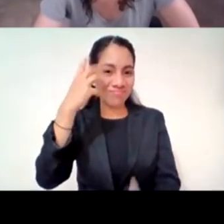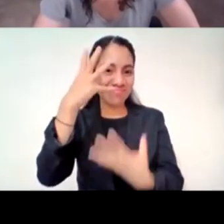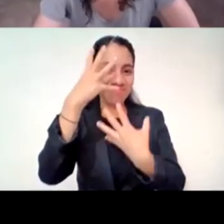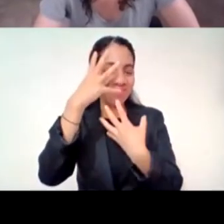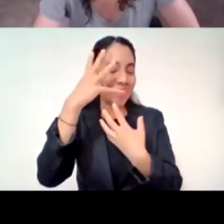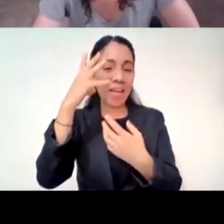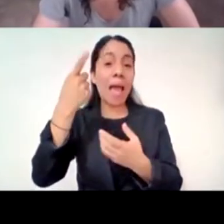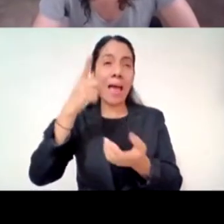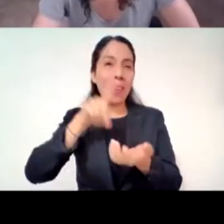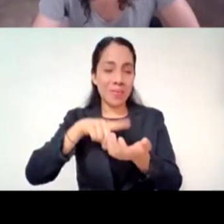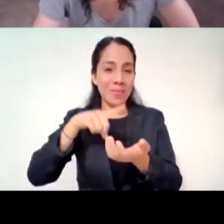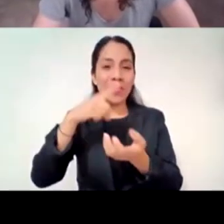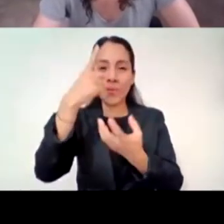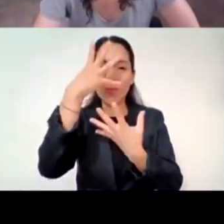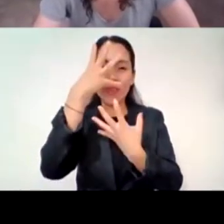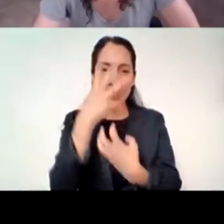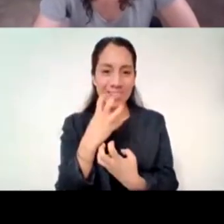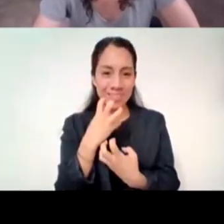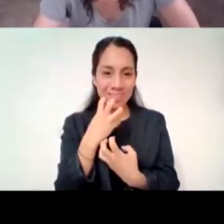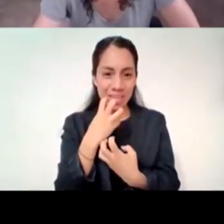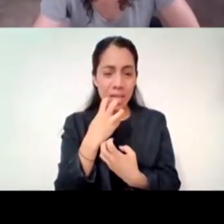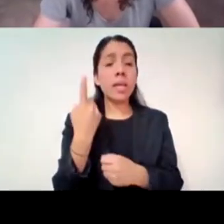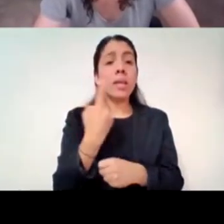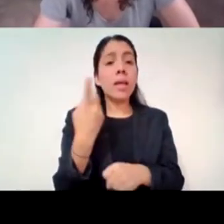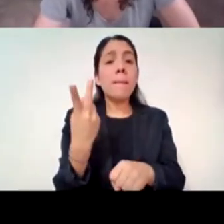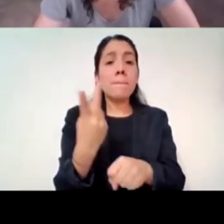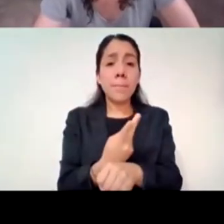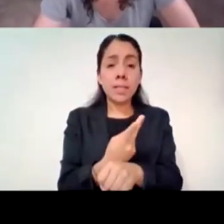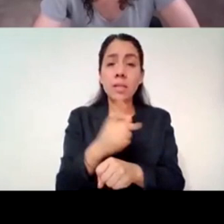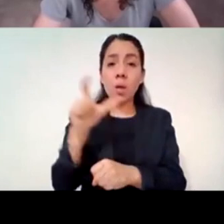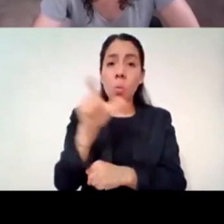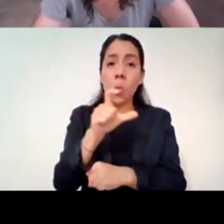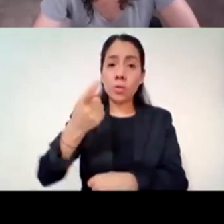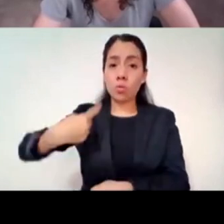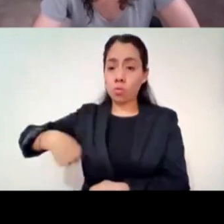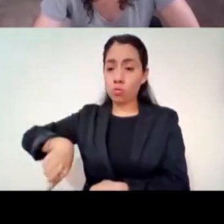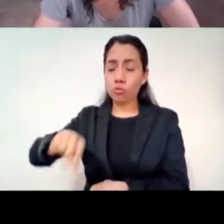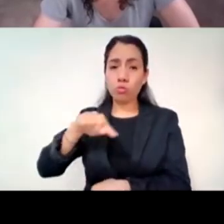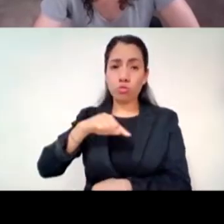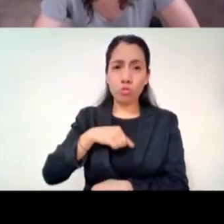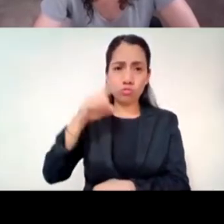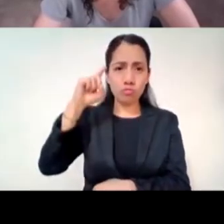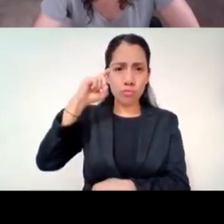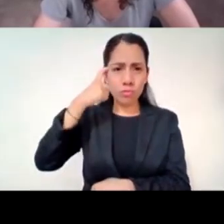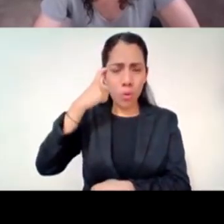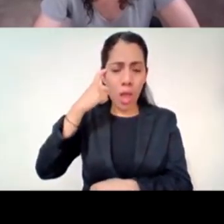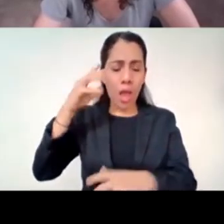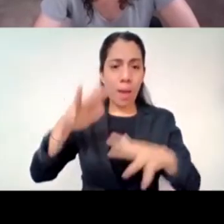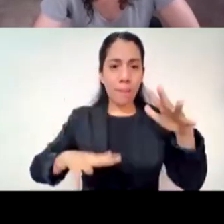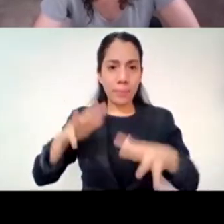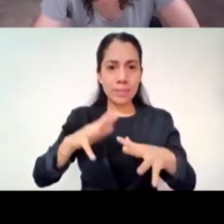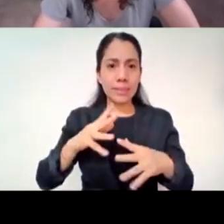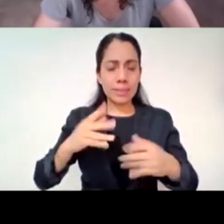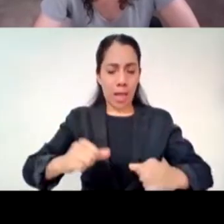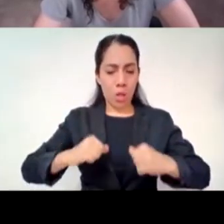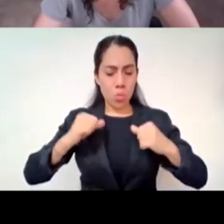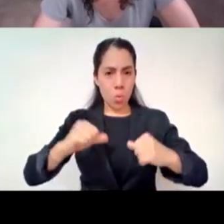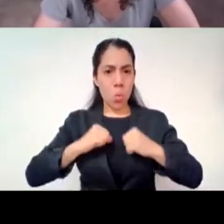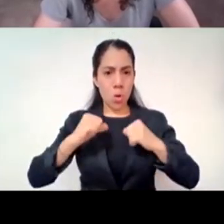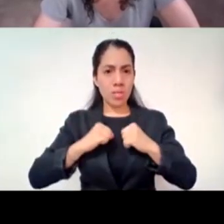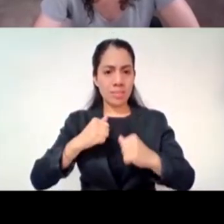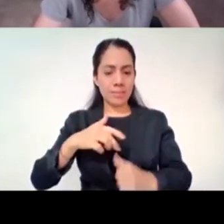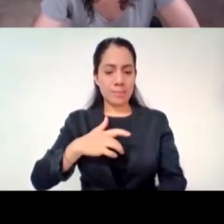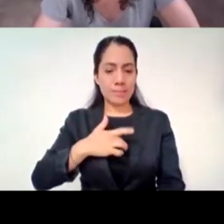enojo. ¿Y qué pasa? Tienen que conectar con ese vacío enorme que les